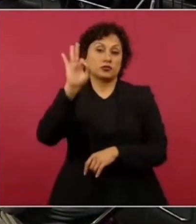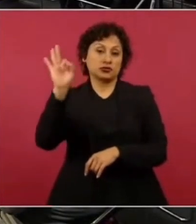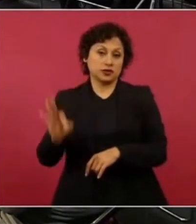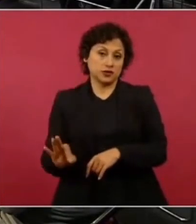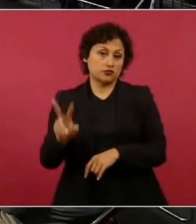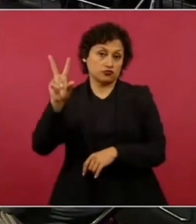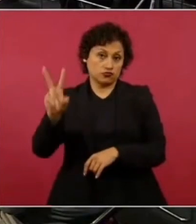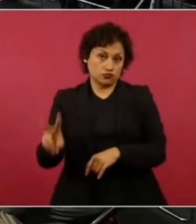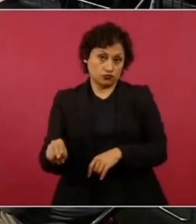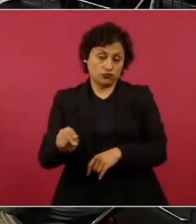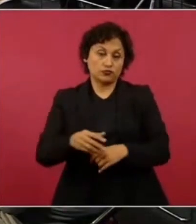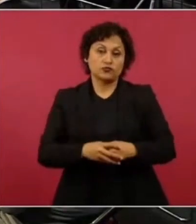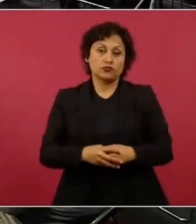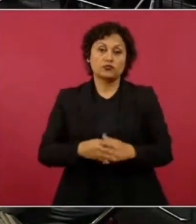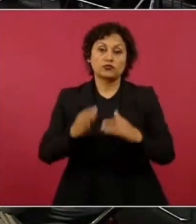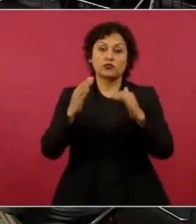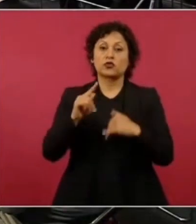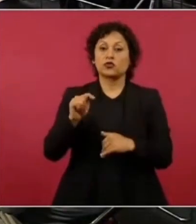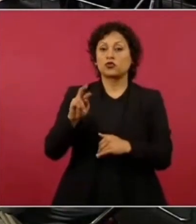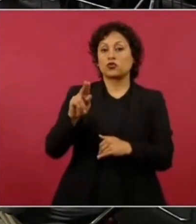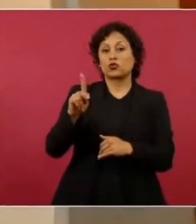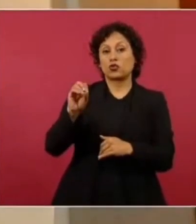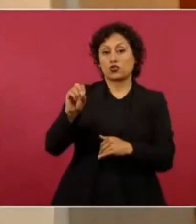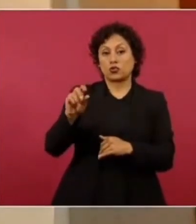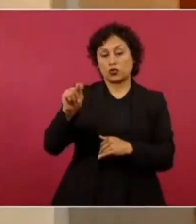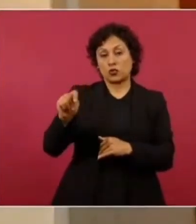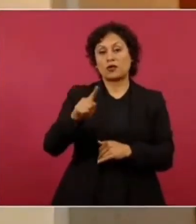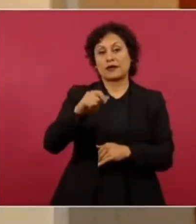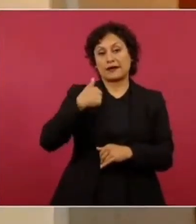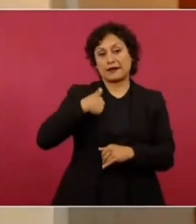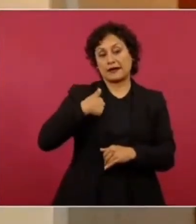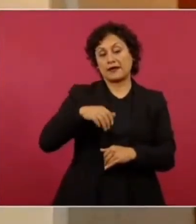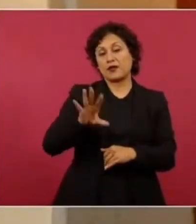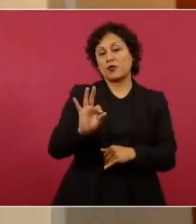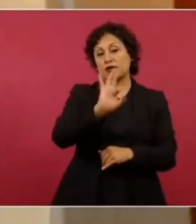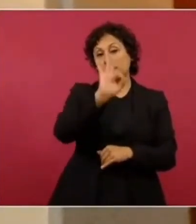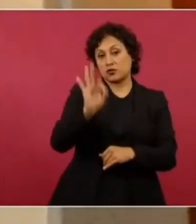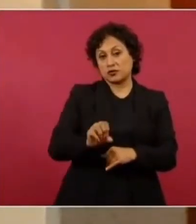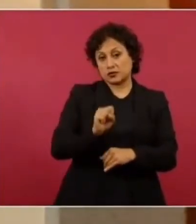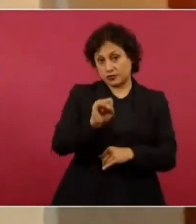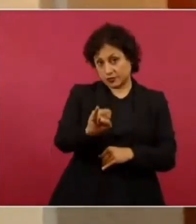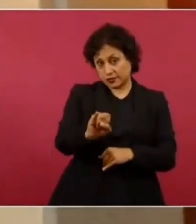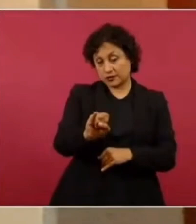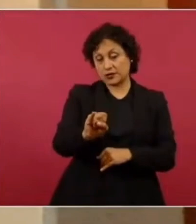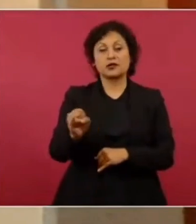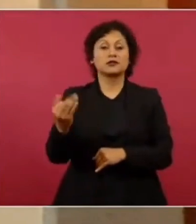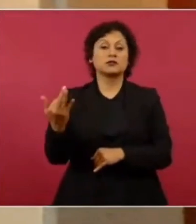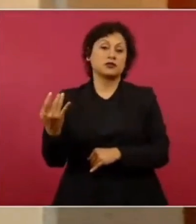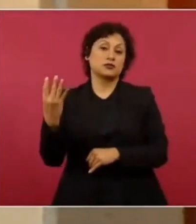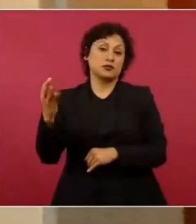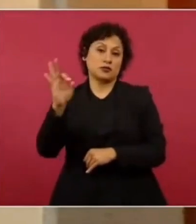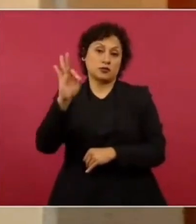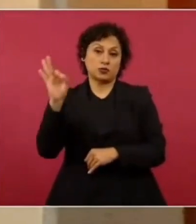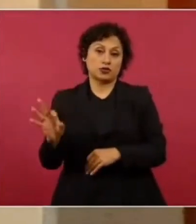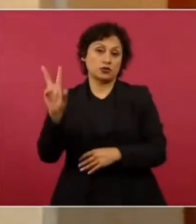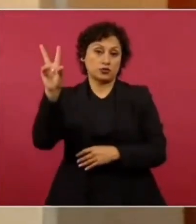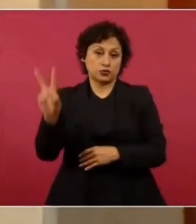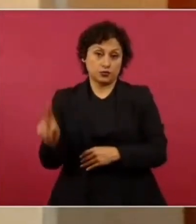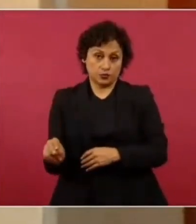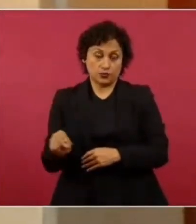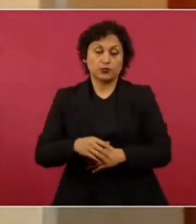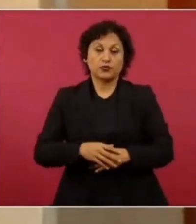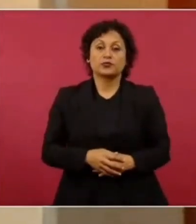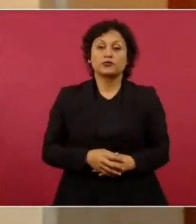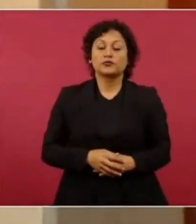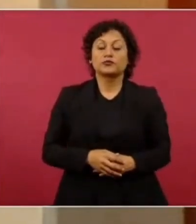desaprobación Justin Trudeau el primer ministro de Canadá tiene 40% de aprobación y 54% de desaprobación